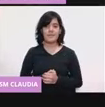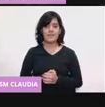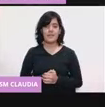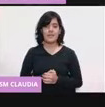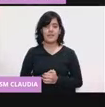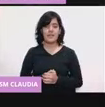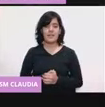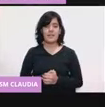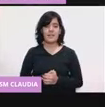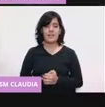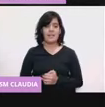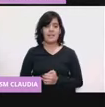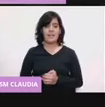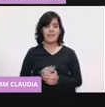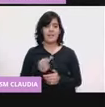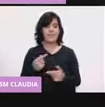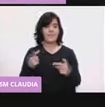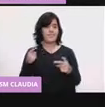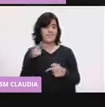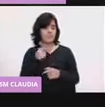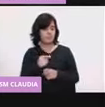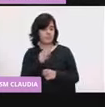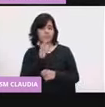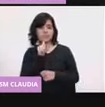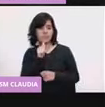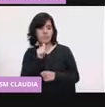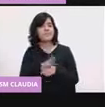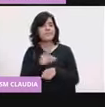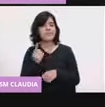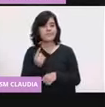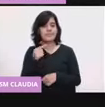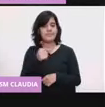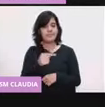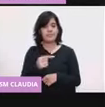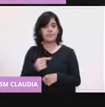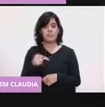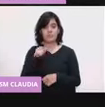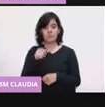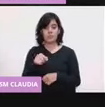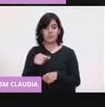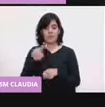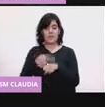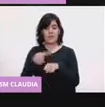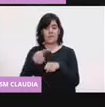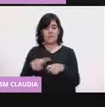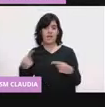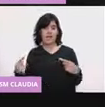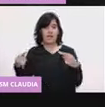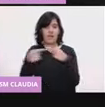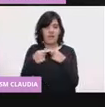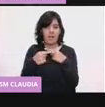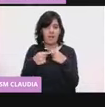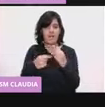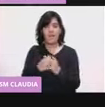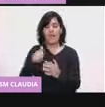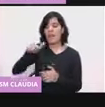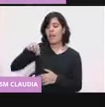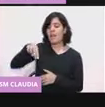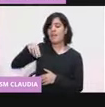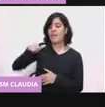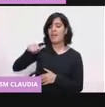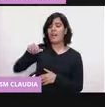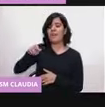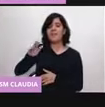Contraindicaciones. Antecedentes de anafilaxias graves. A ver, las anafilaxias son todas las